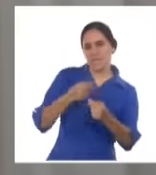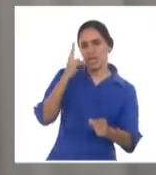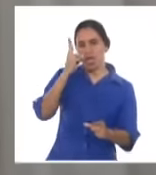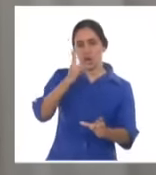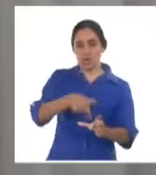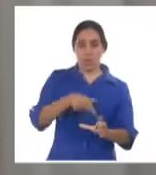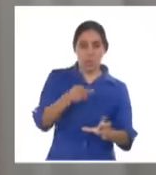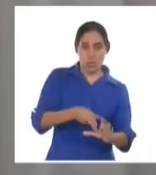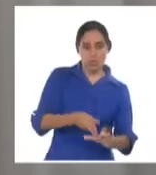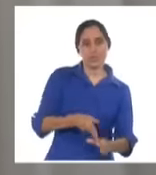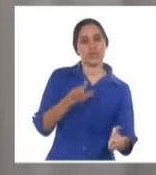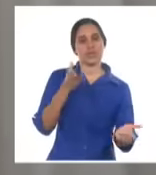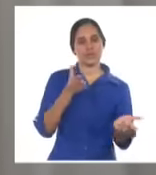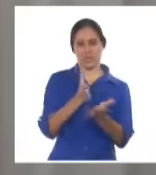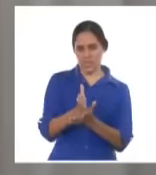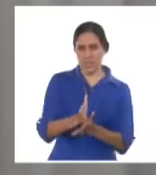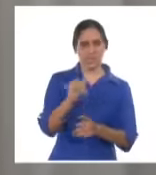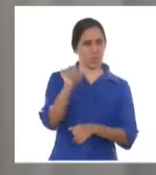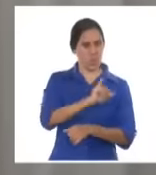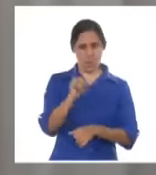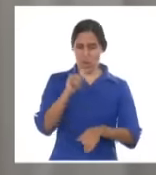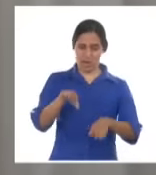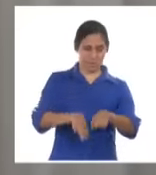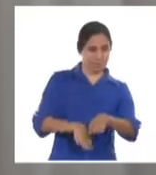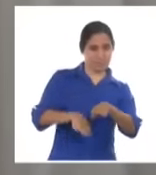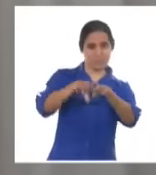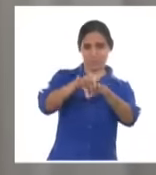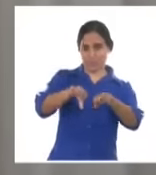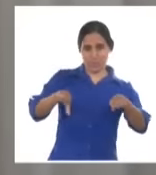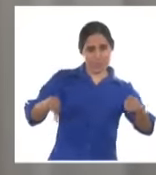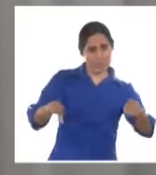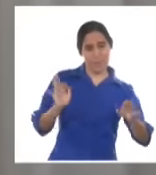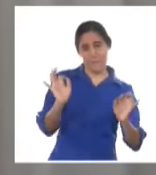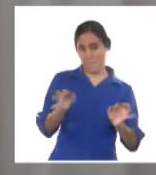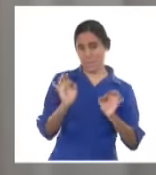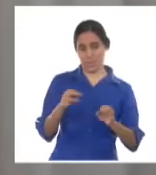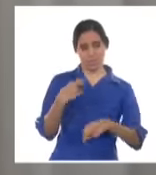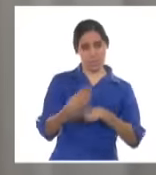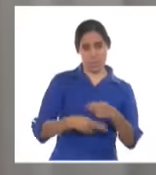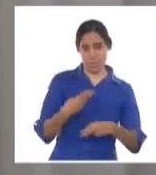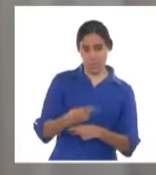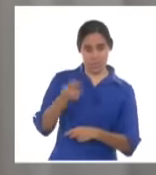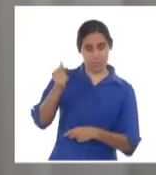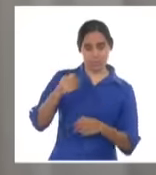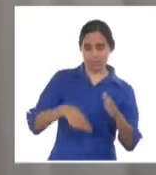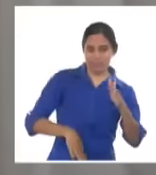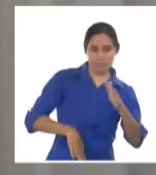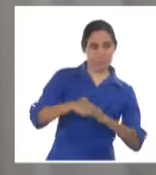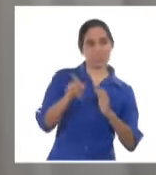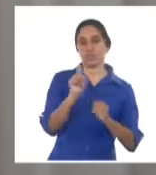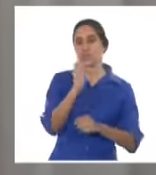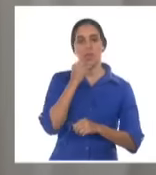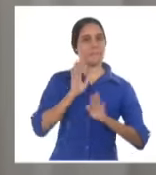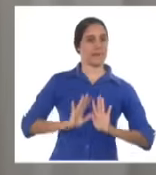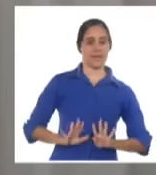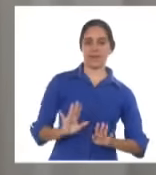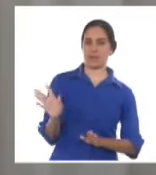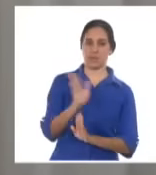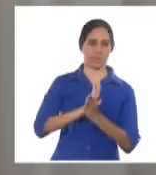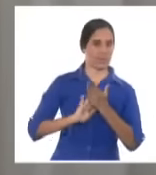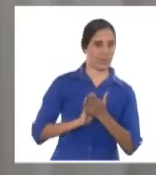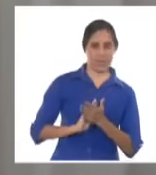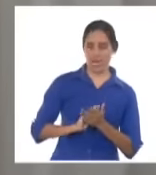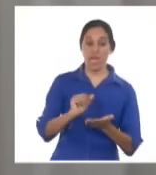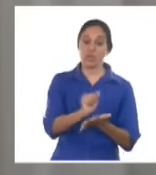se mantienen a los niveles que realizamos hasta el momento. Por tanto, no va a una paralización en los servicios que